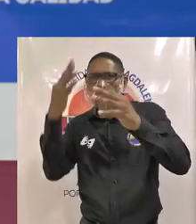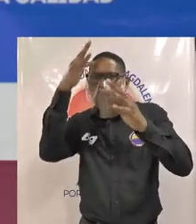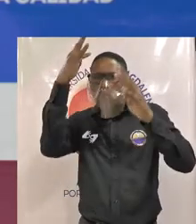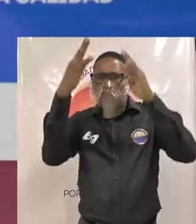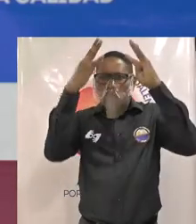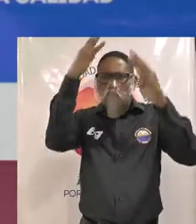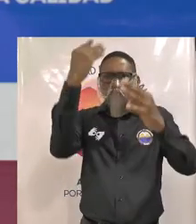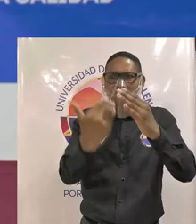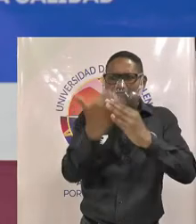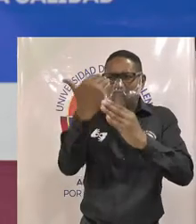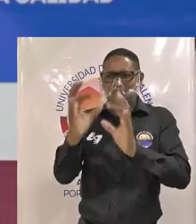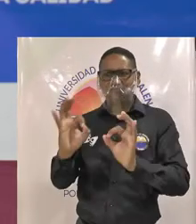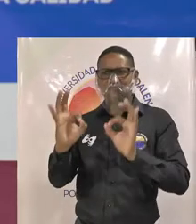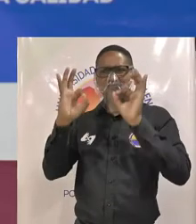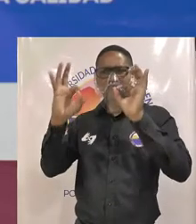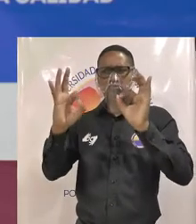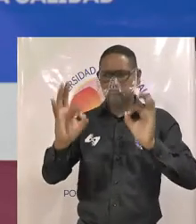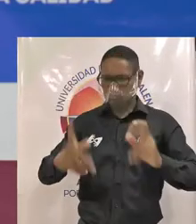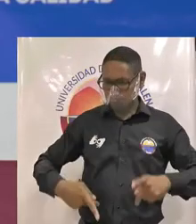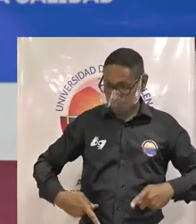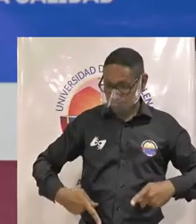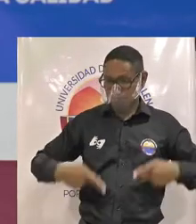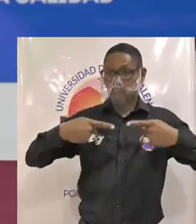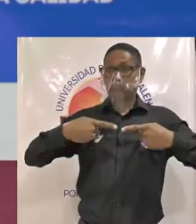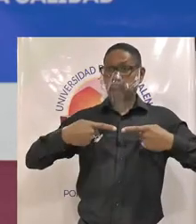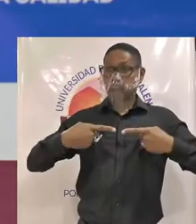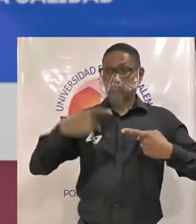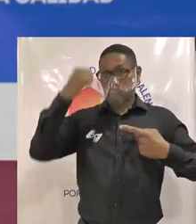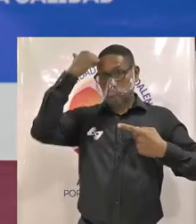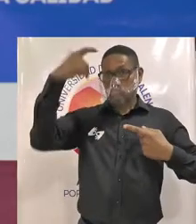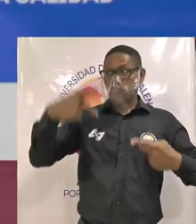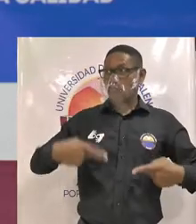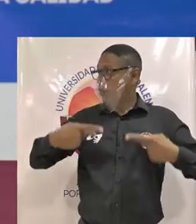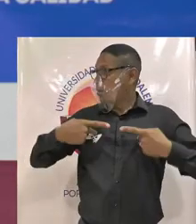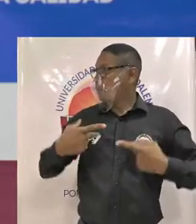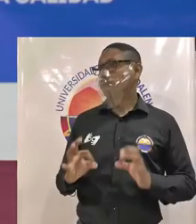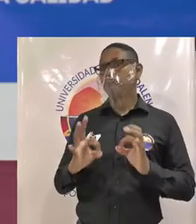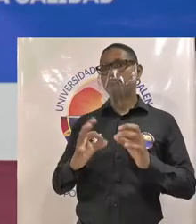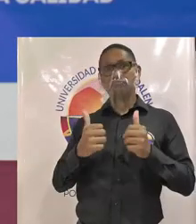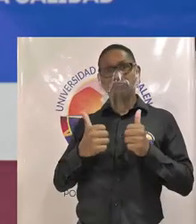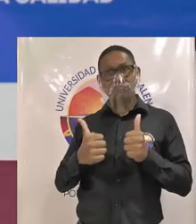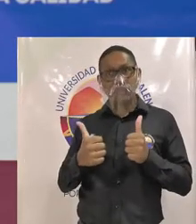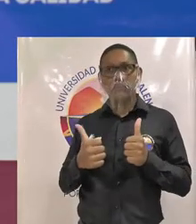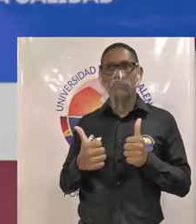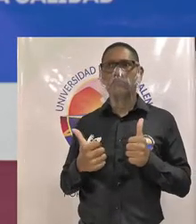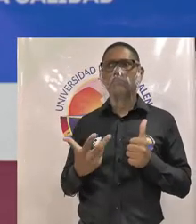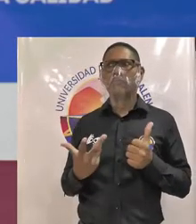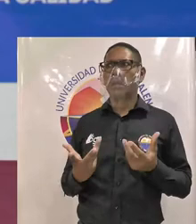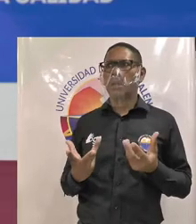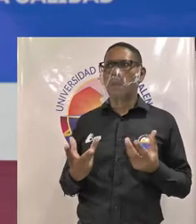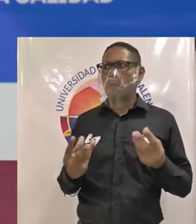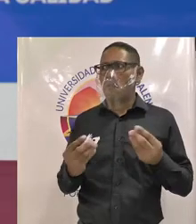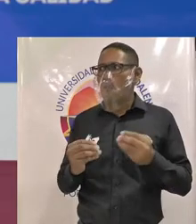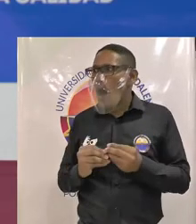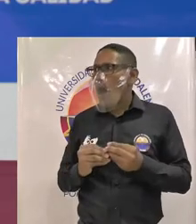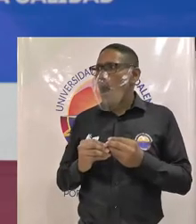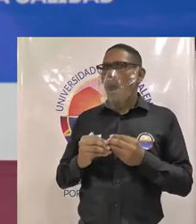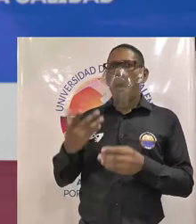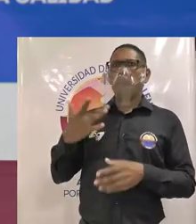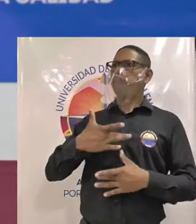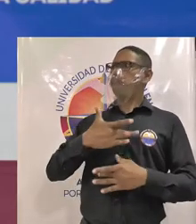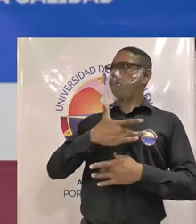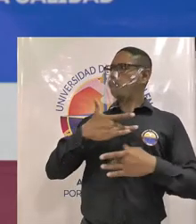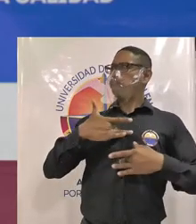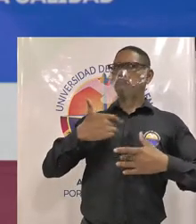garanticen la calidad de vida del docente la el digamos un ejercicio de satisfacción de que el